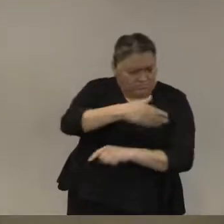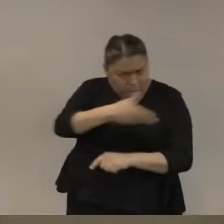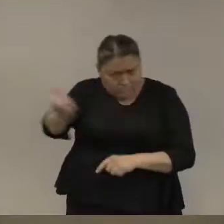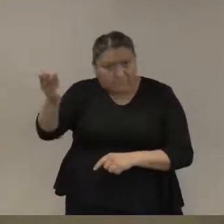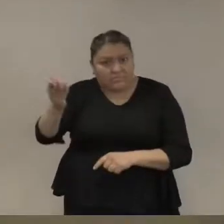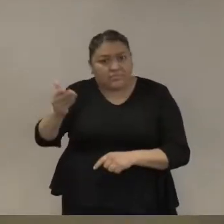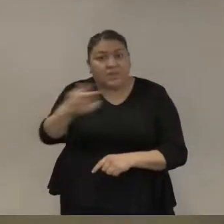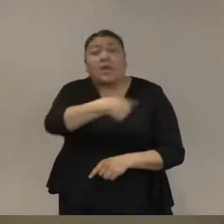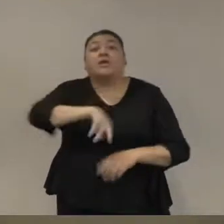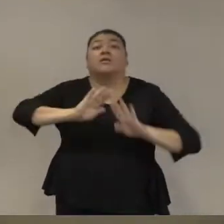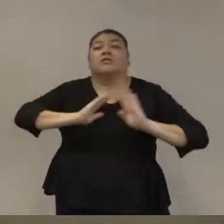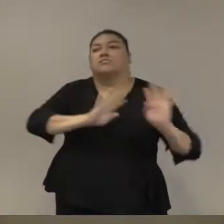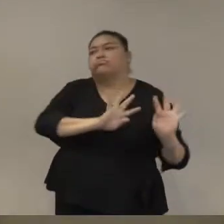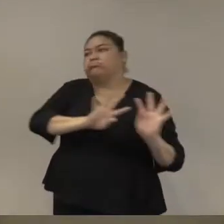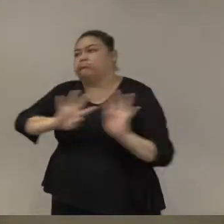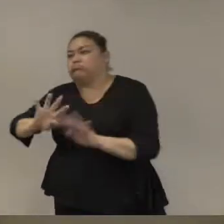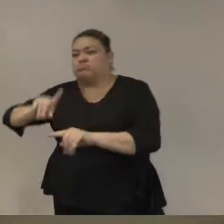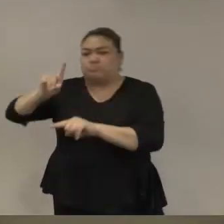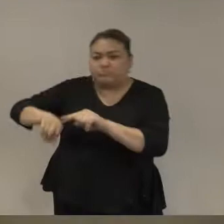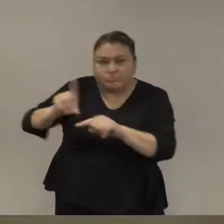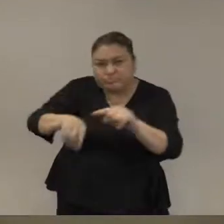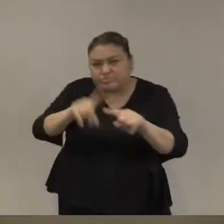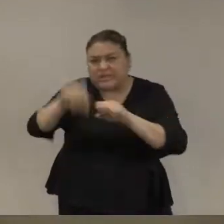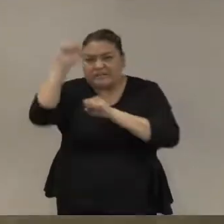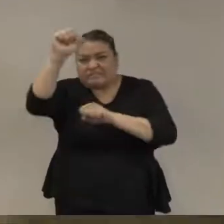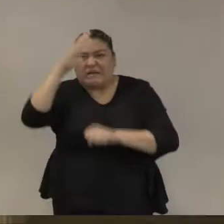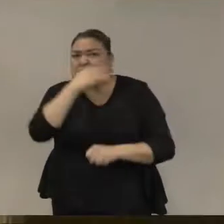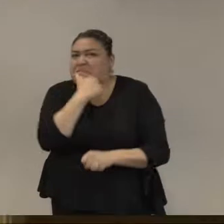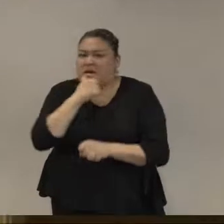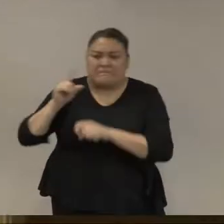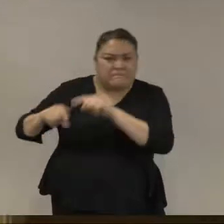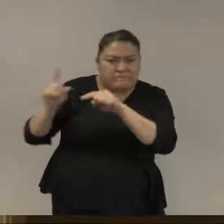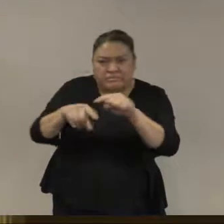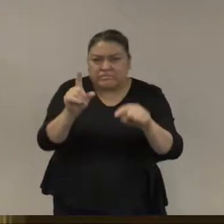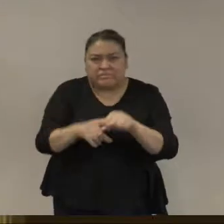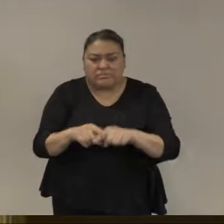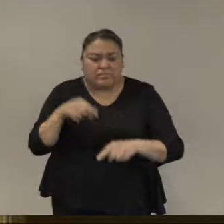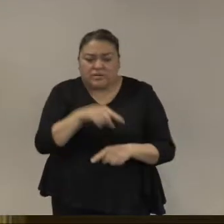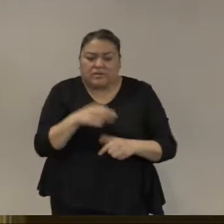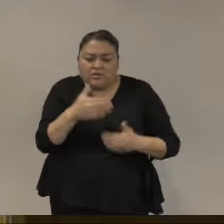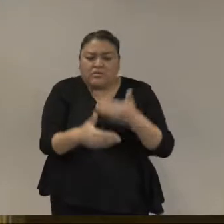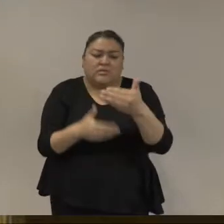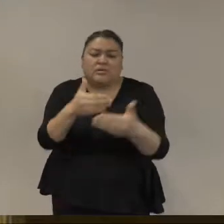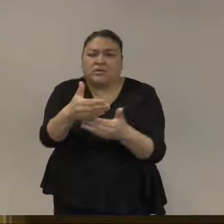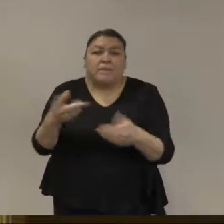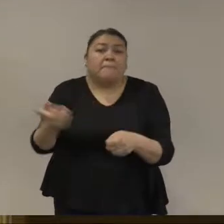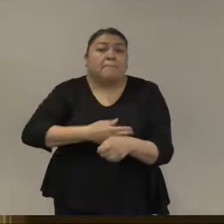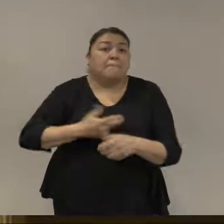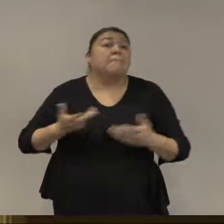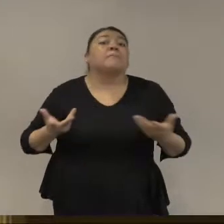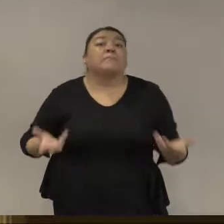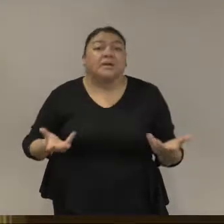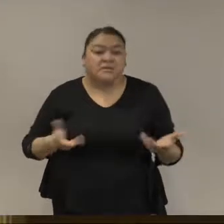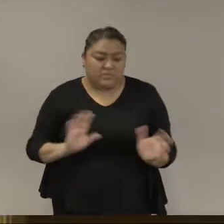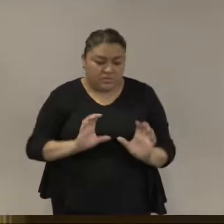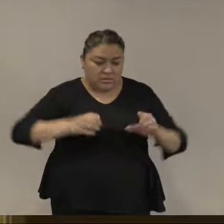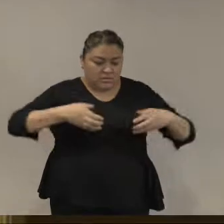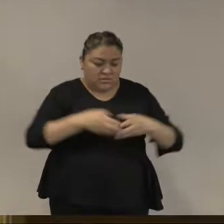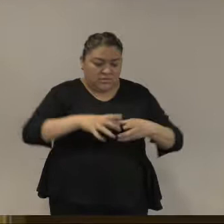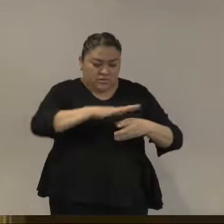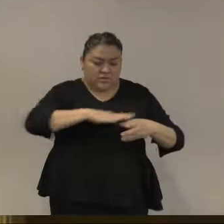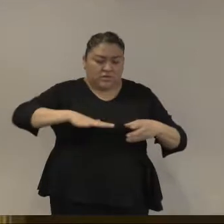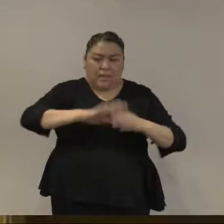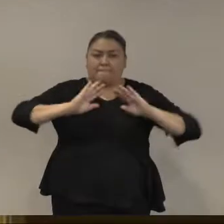papeles de seguridad interna. Entonces, ¿qué les puede pasar a las unidades militares de la región